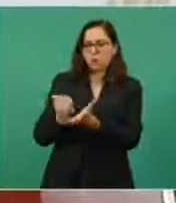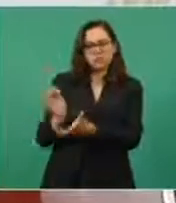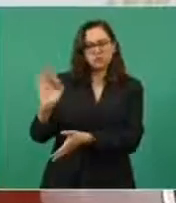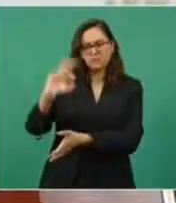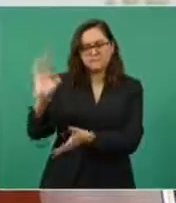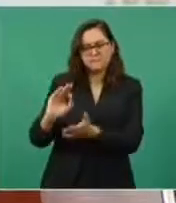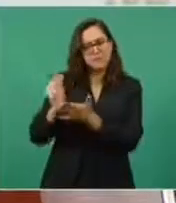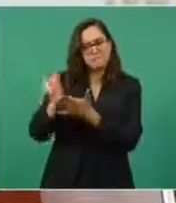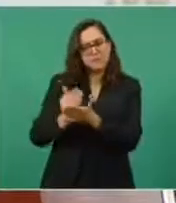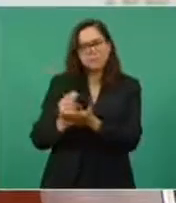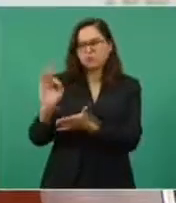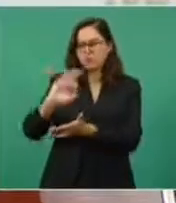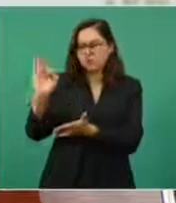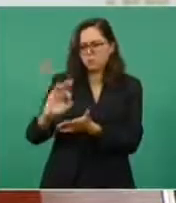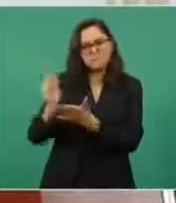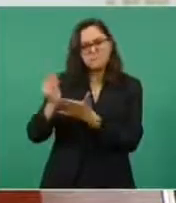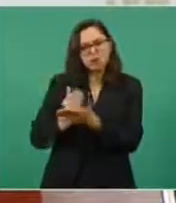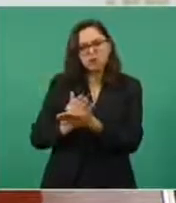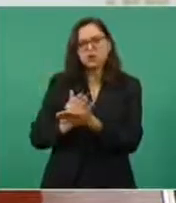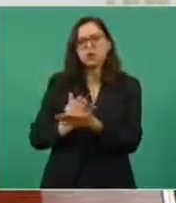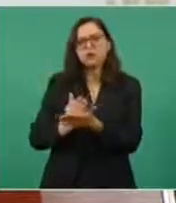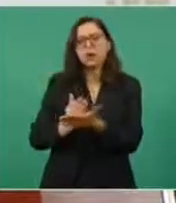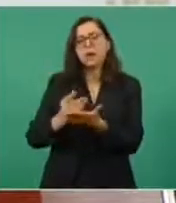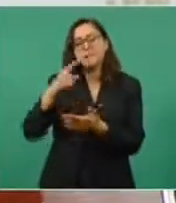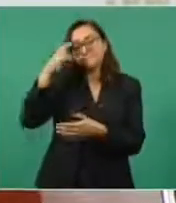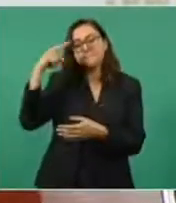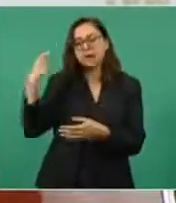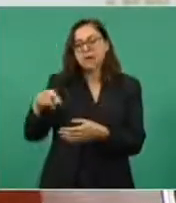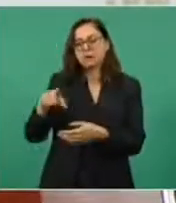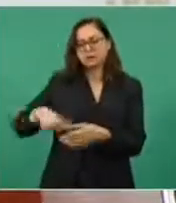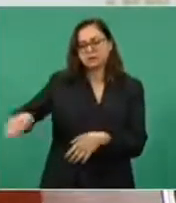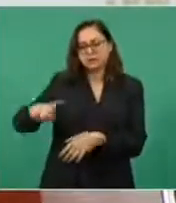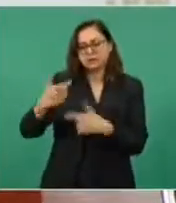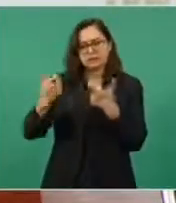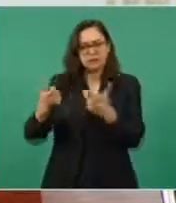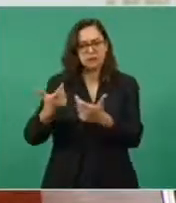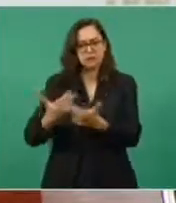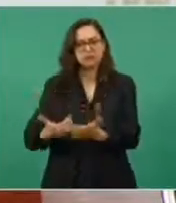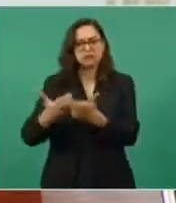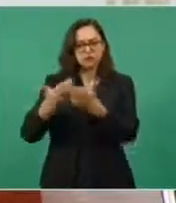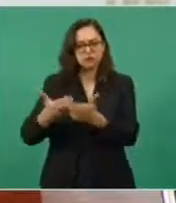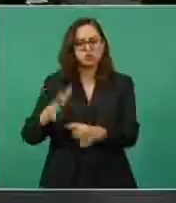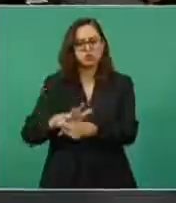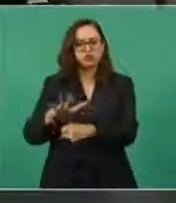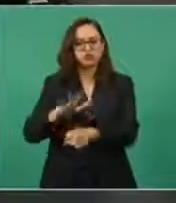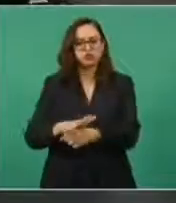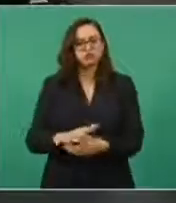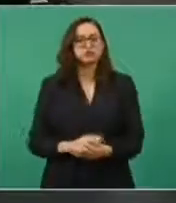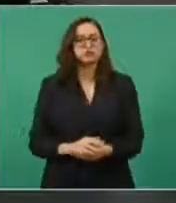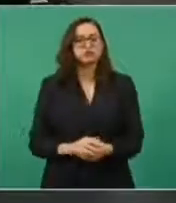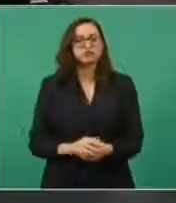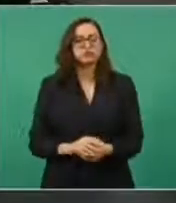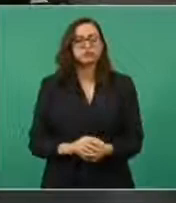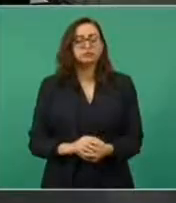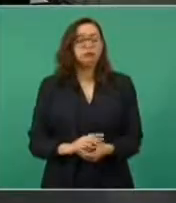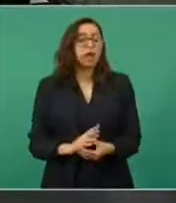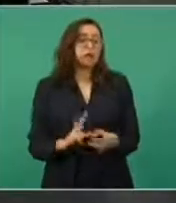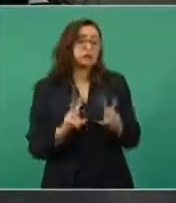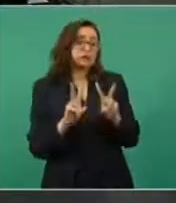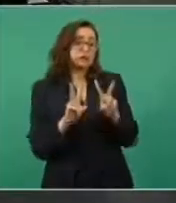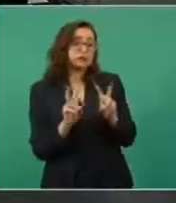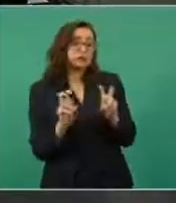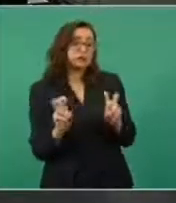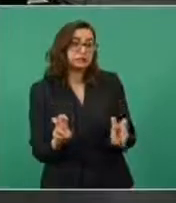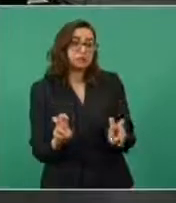para que tengan más fondos. La utilidad compartida se